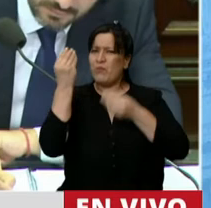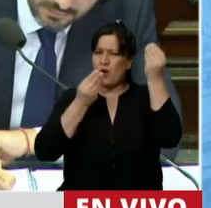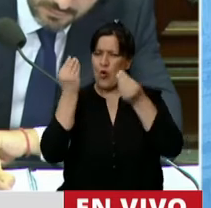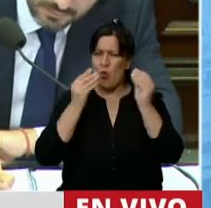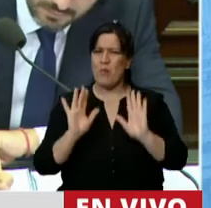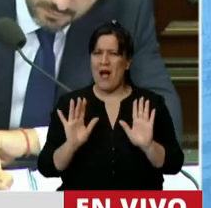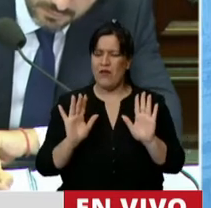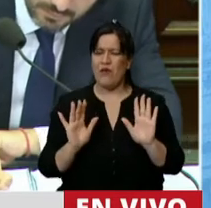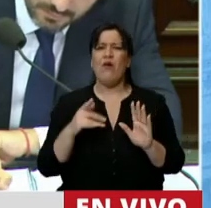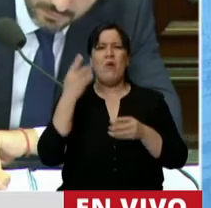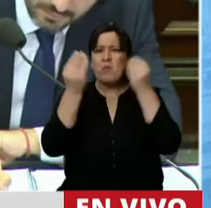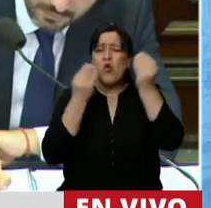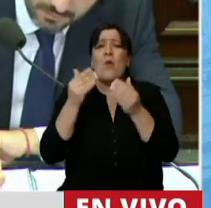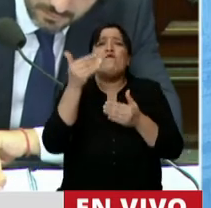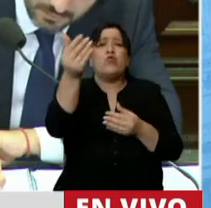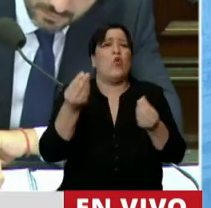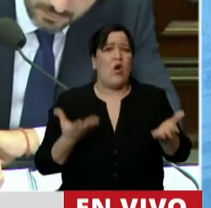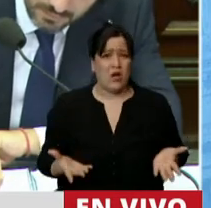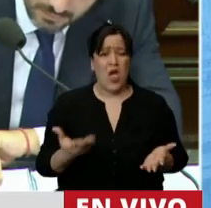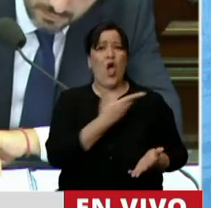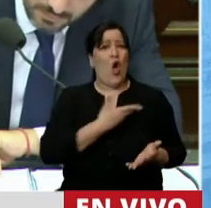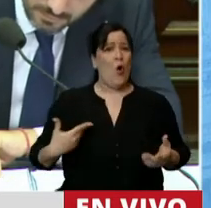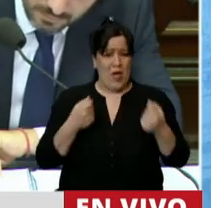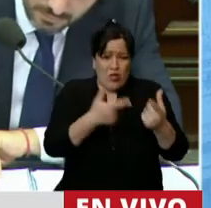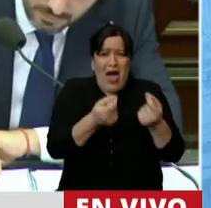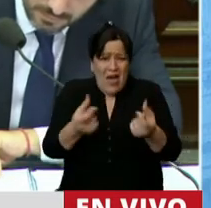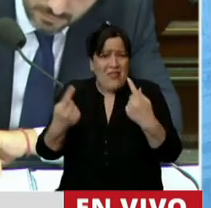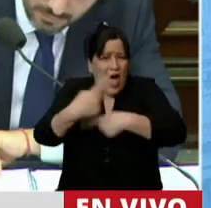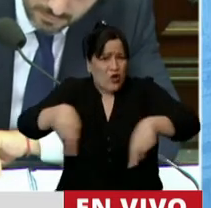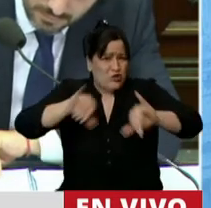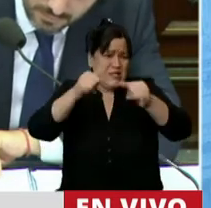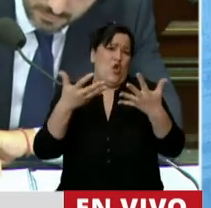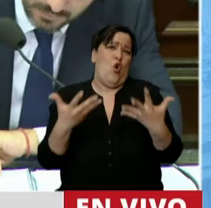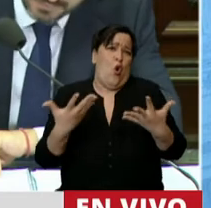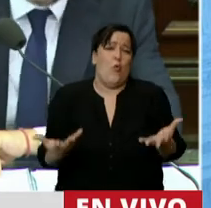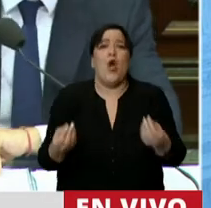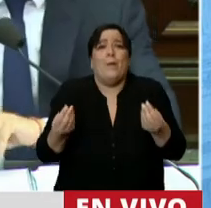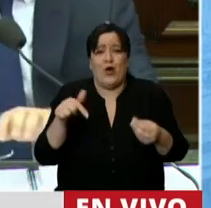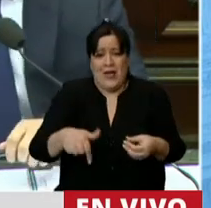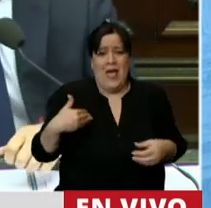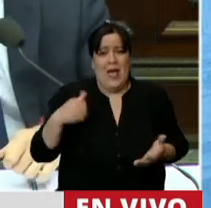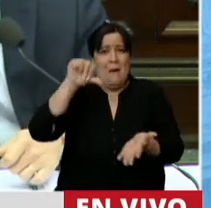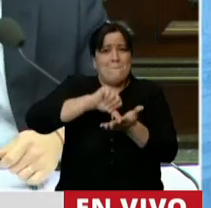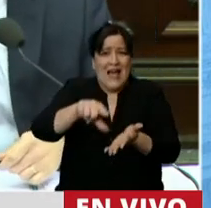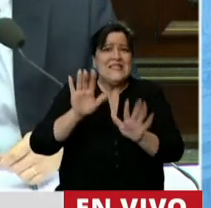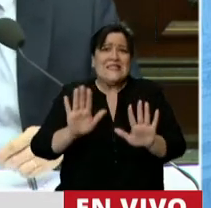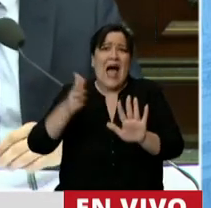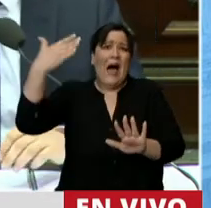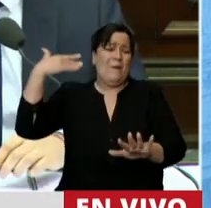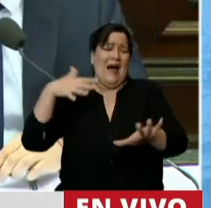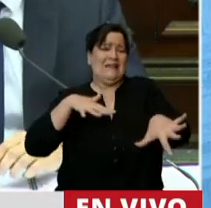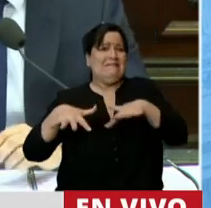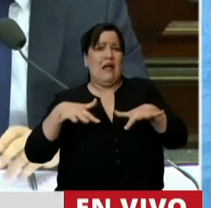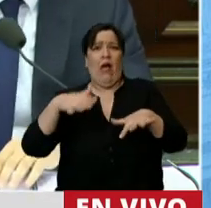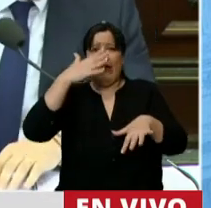Me preocupa cuando salgamos. El gobierno ha puesto de todo, obviamente. ¿Por qué? Porque el país venía con una crisis. El mundo se ha dado